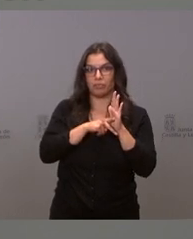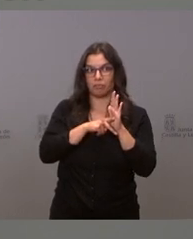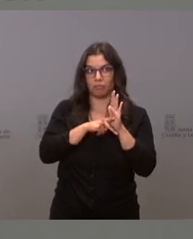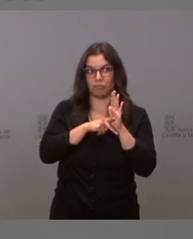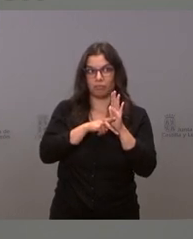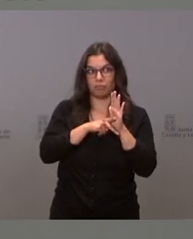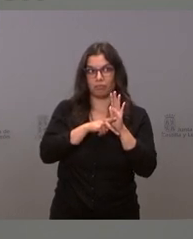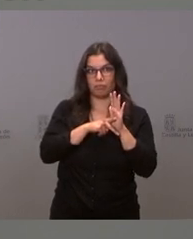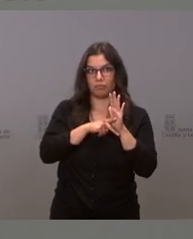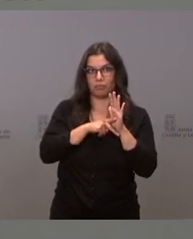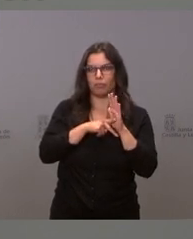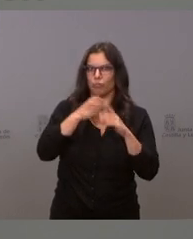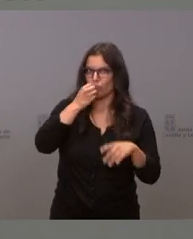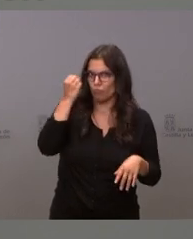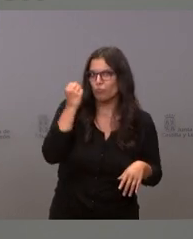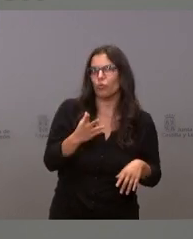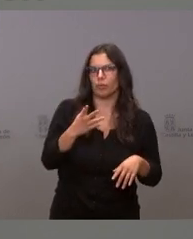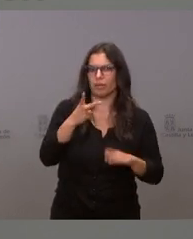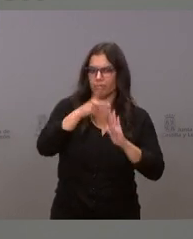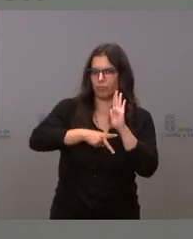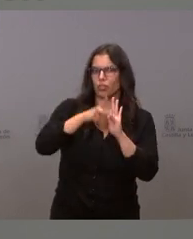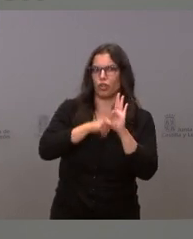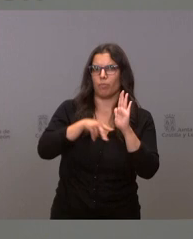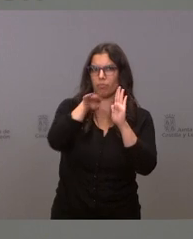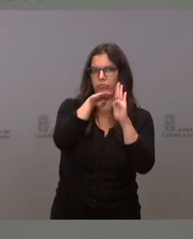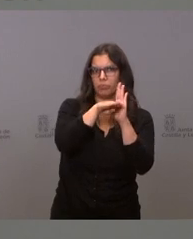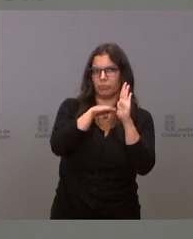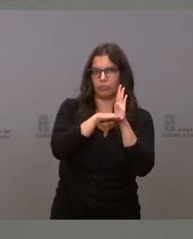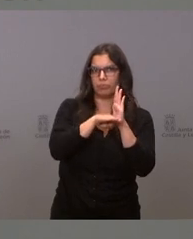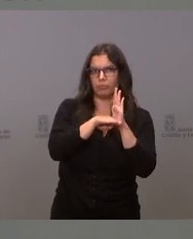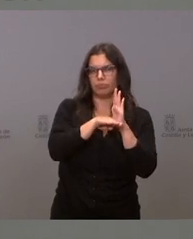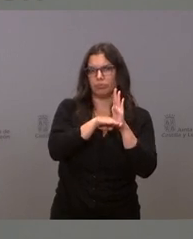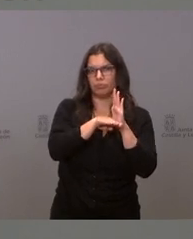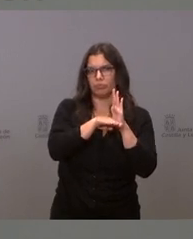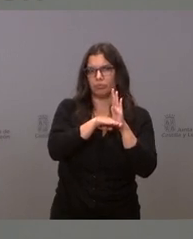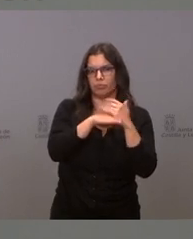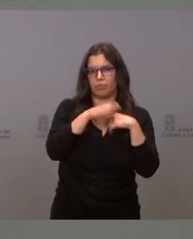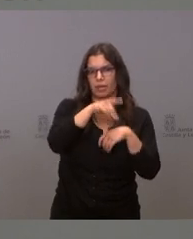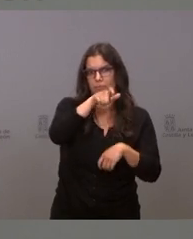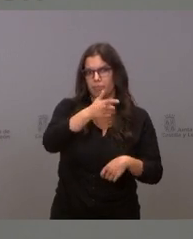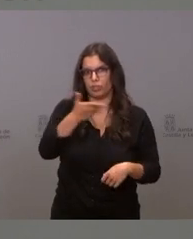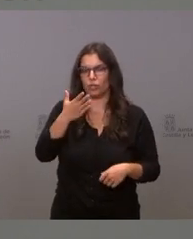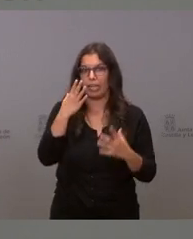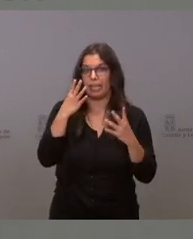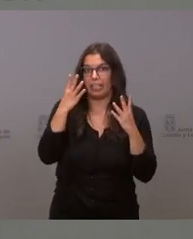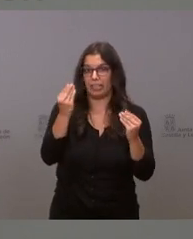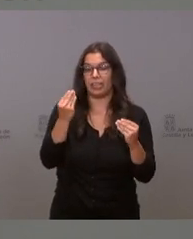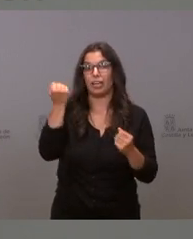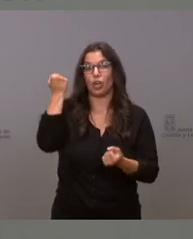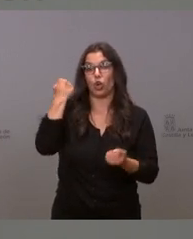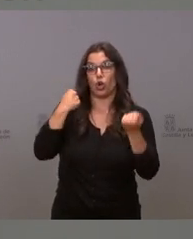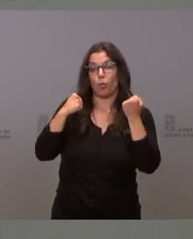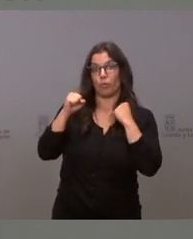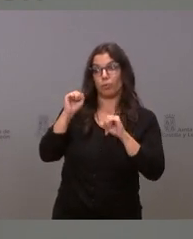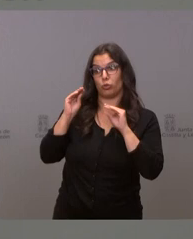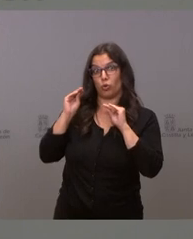es muy bueno es que es muy sano muy sano para la comunidad que la gente entienda que este tipo de comportamientos no